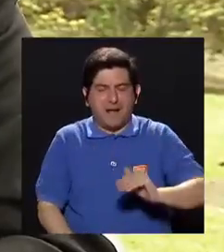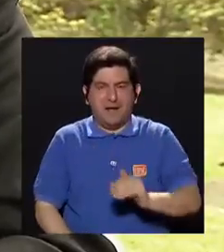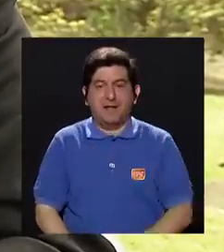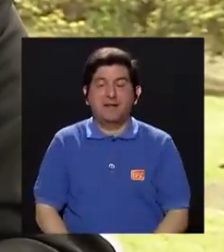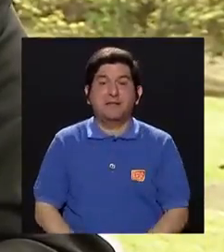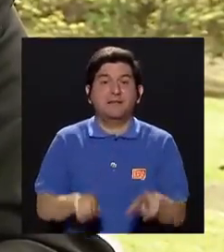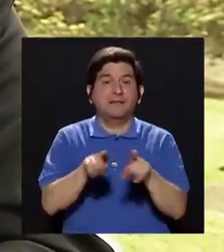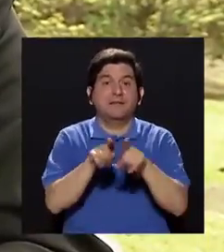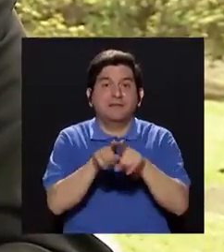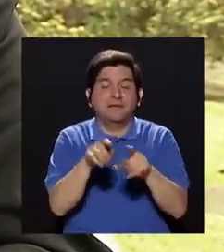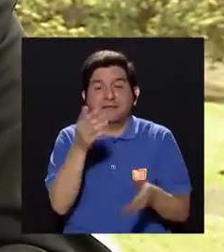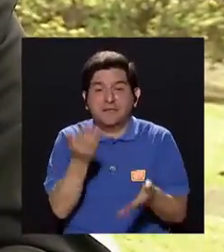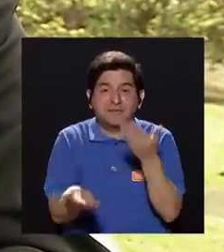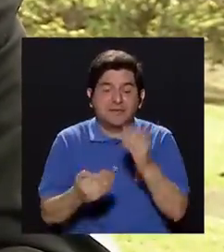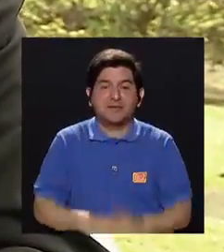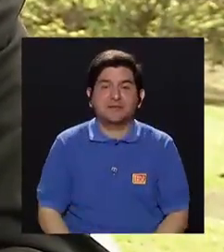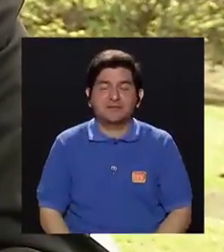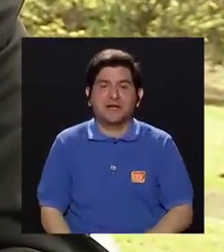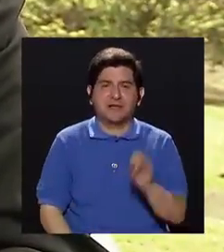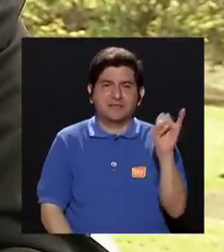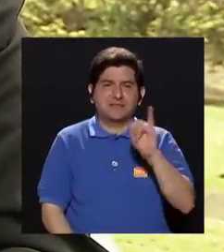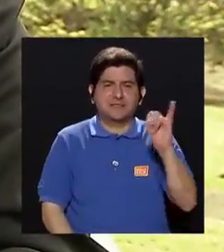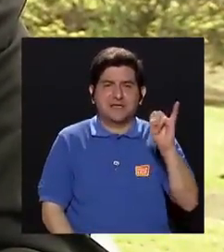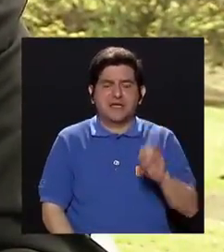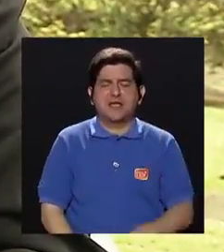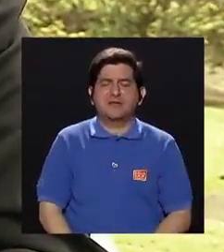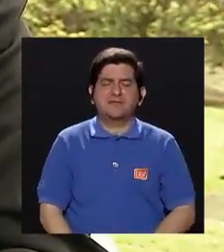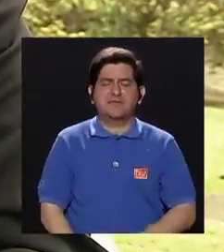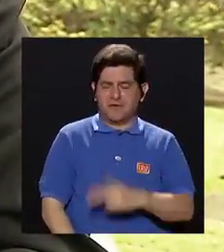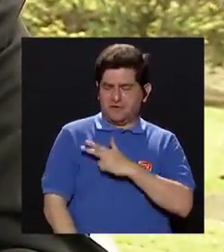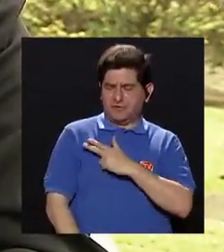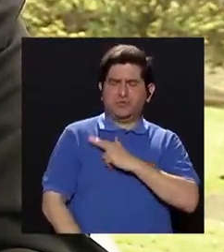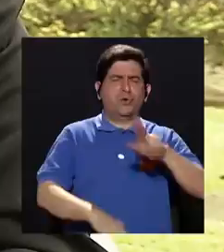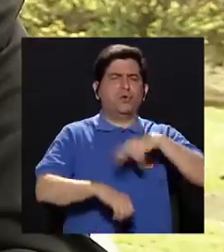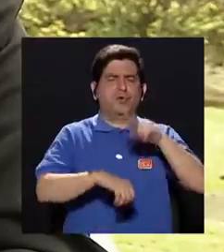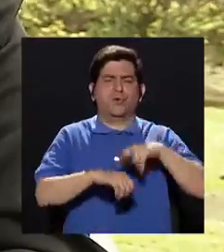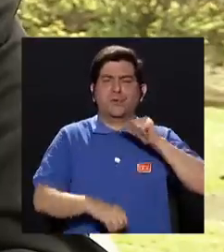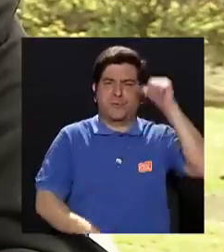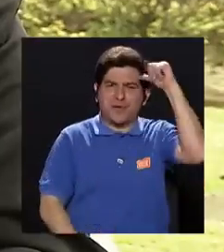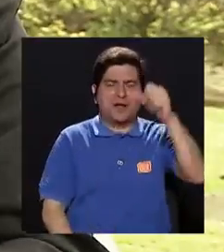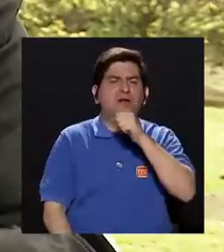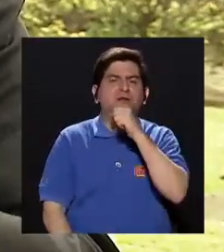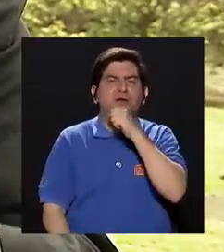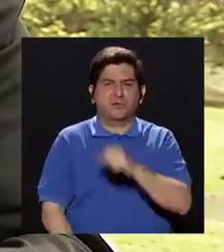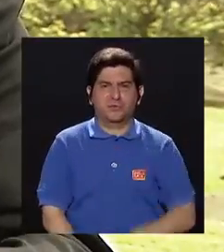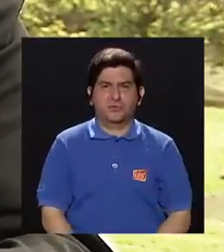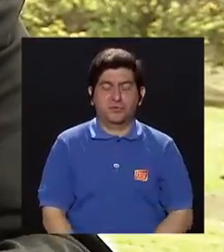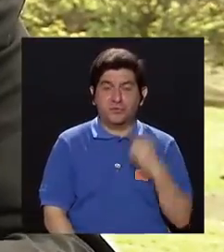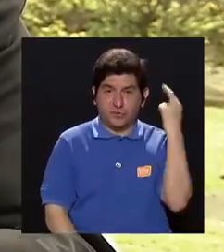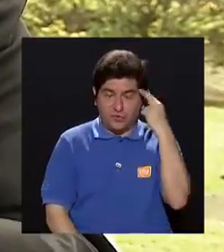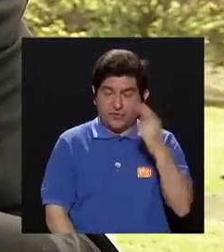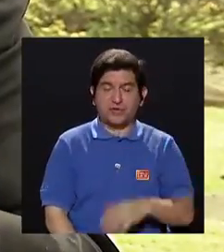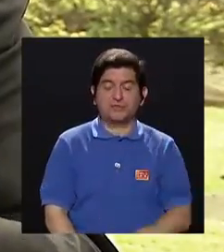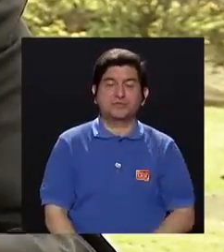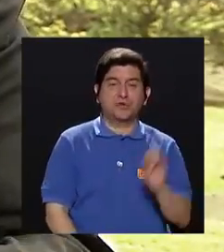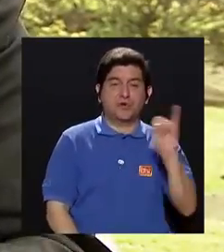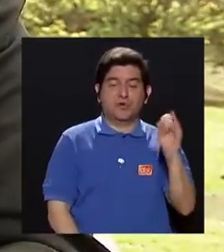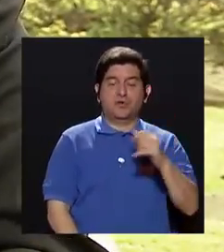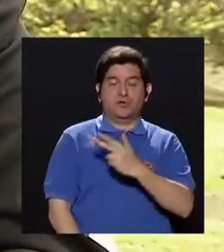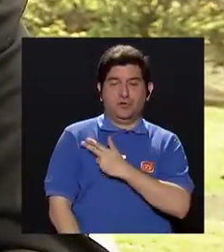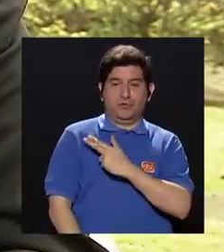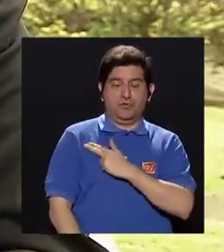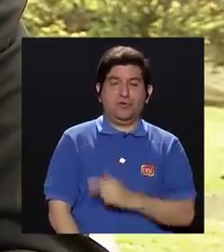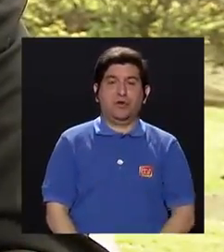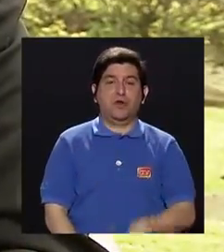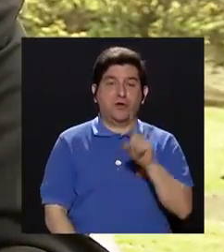cursa, por decir un ejemplo, con una infección urinaria muy típica en adultos mayores también. Entonces, producto de la infección urinaria va a tener que utilizar